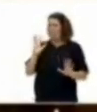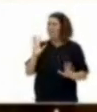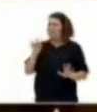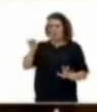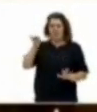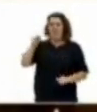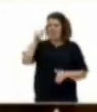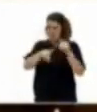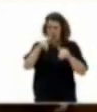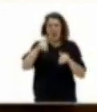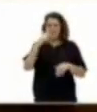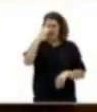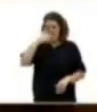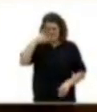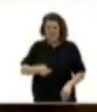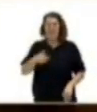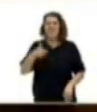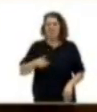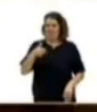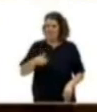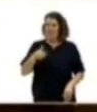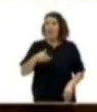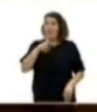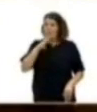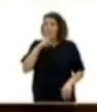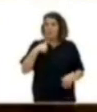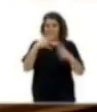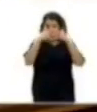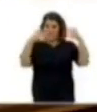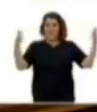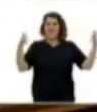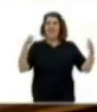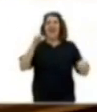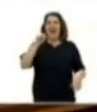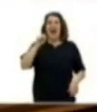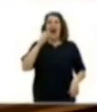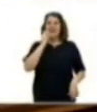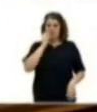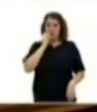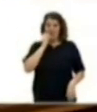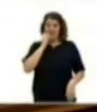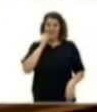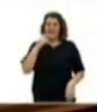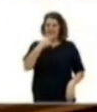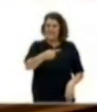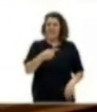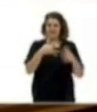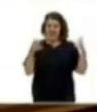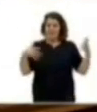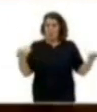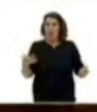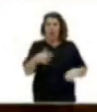lección de dignidad. Y para ello quiero parafrasear a Aristóteles. No hace falta un Gobierno que sea